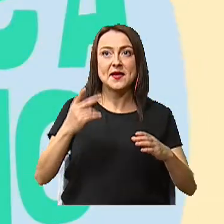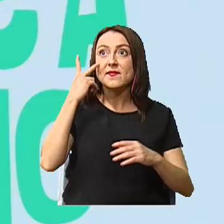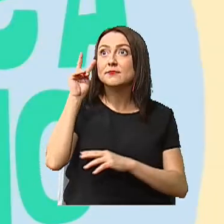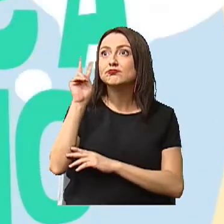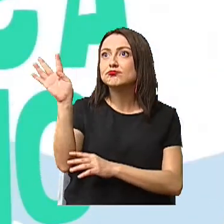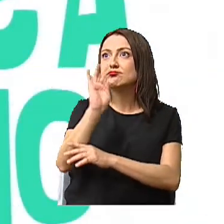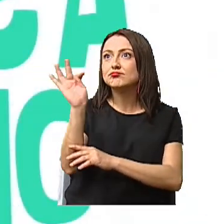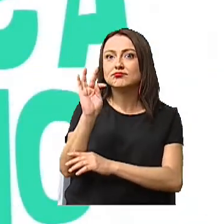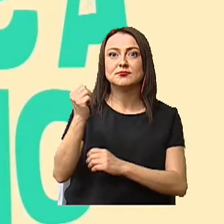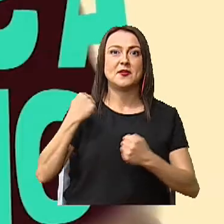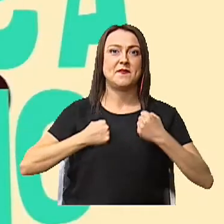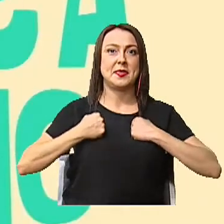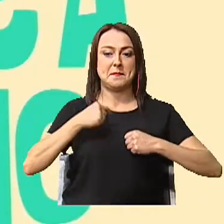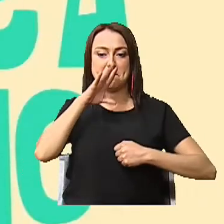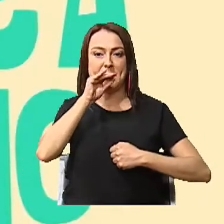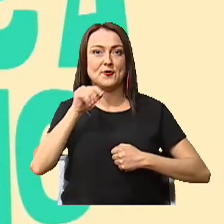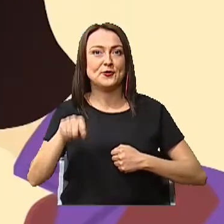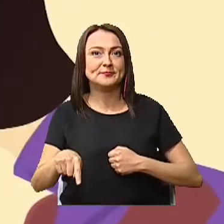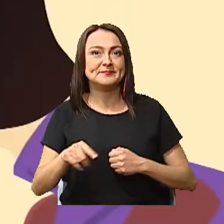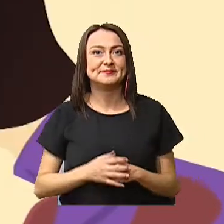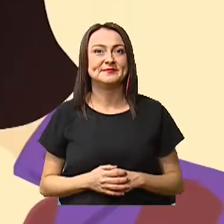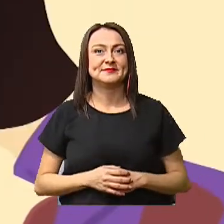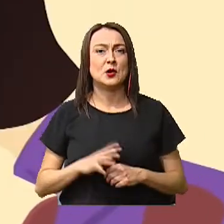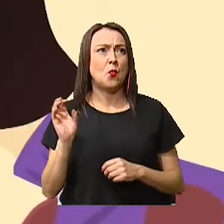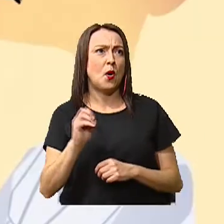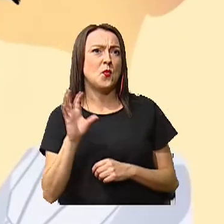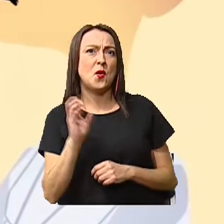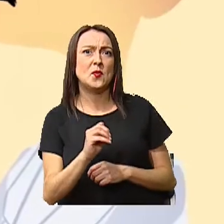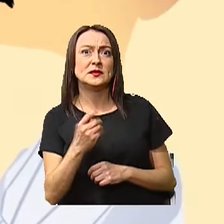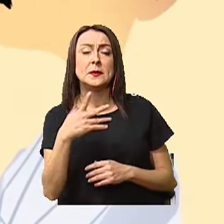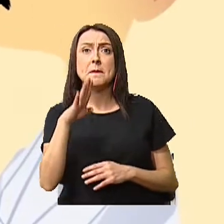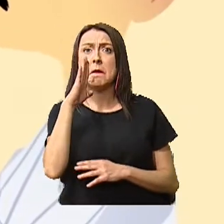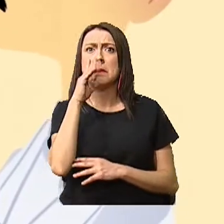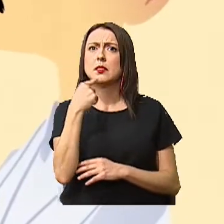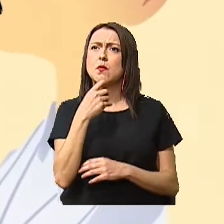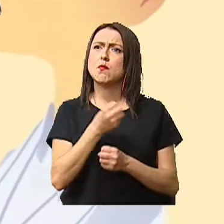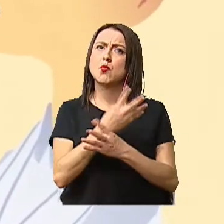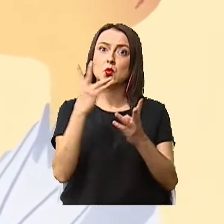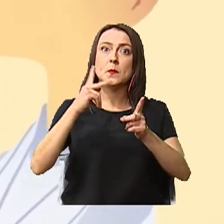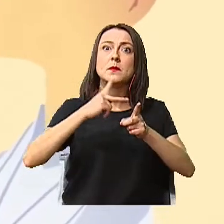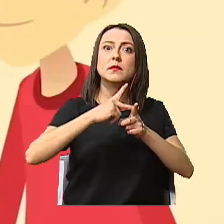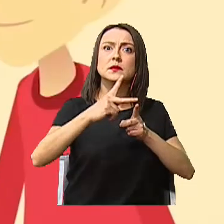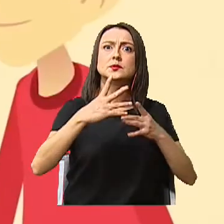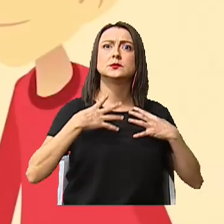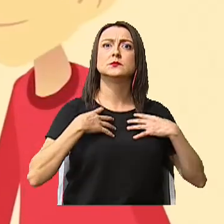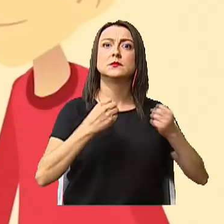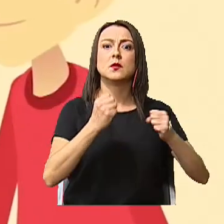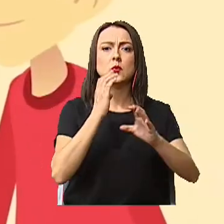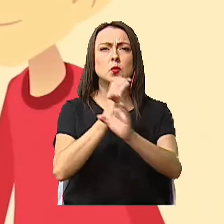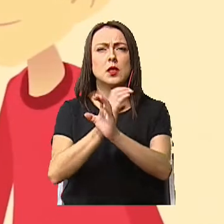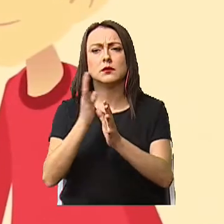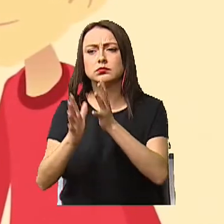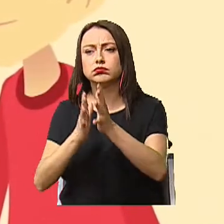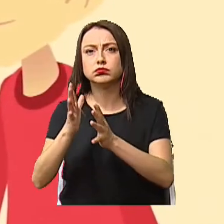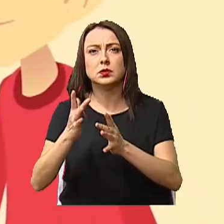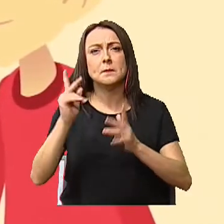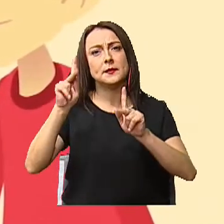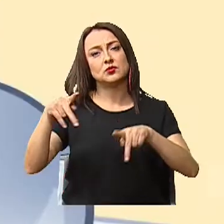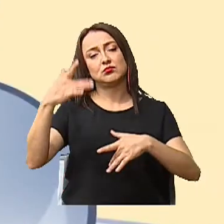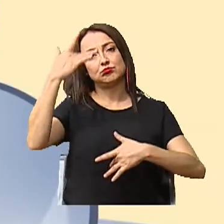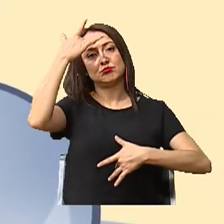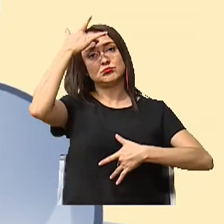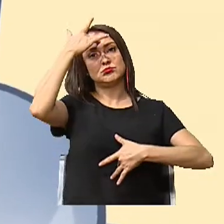tele y bañar a Pepino. Me dijo mamá que hay muchos profesionales de la salud cuidando y curando a los que están enfermitos.